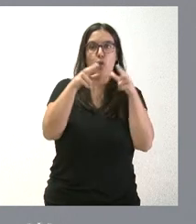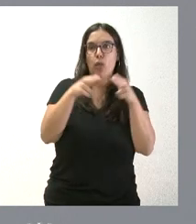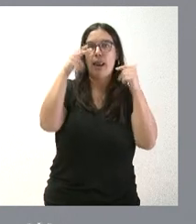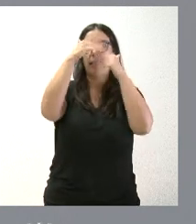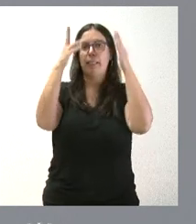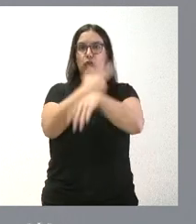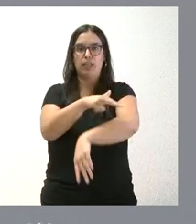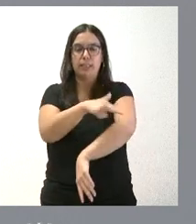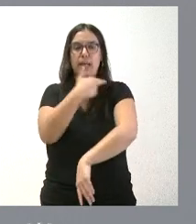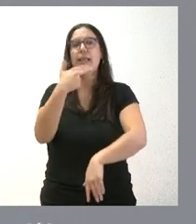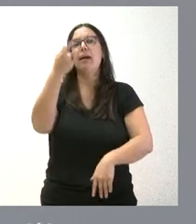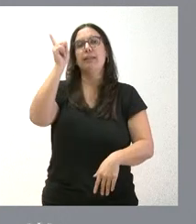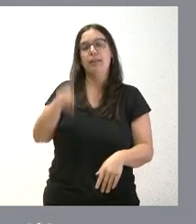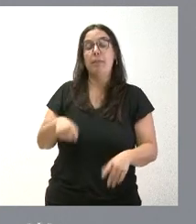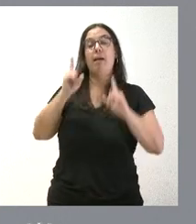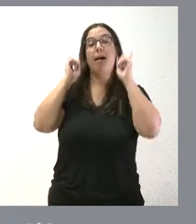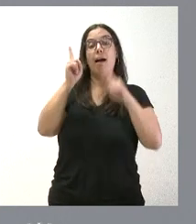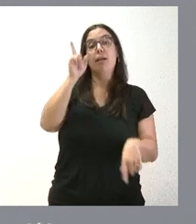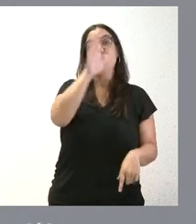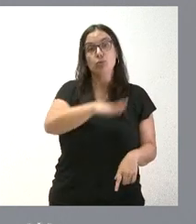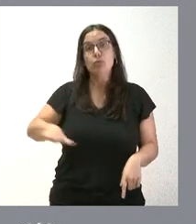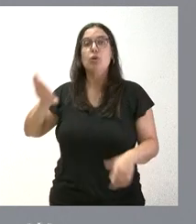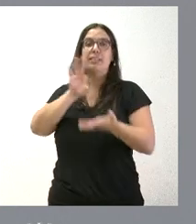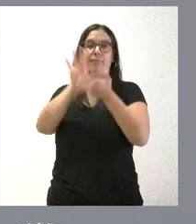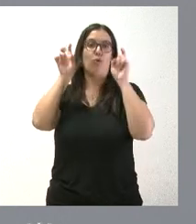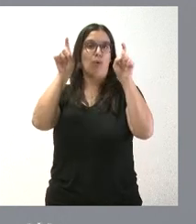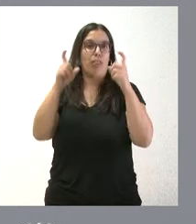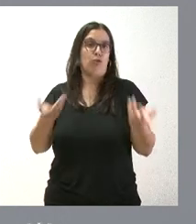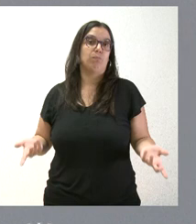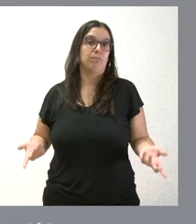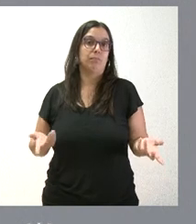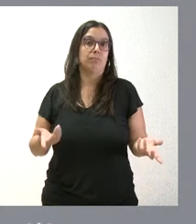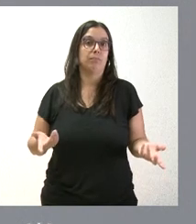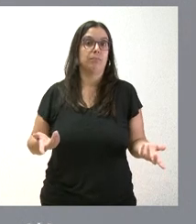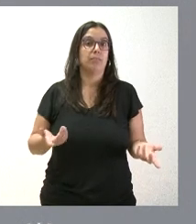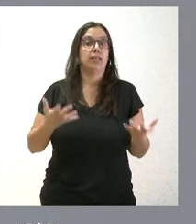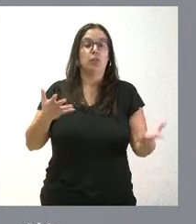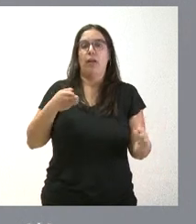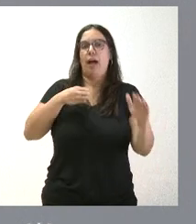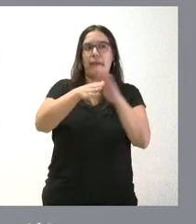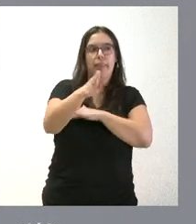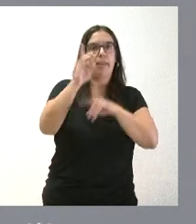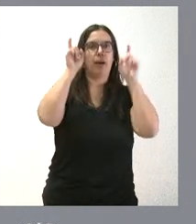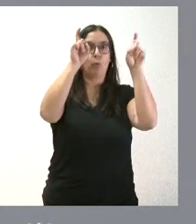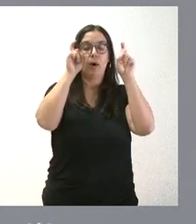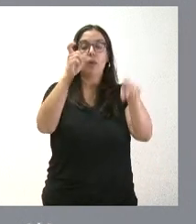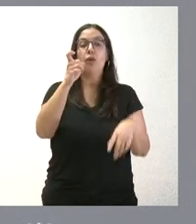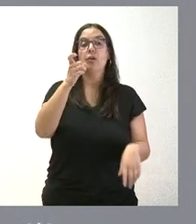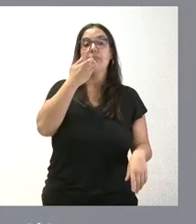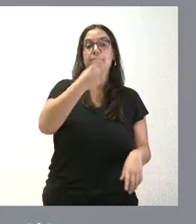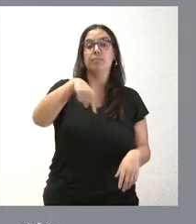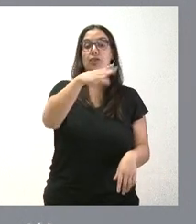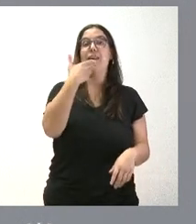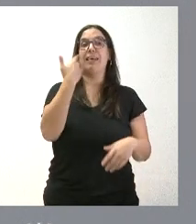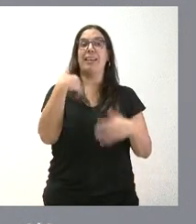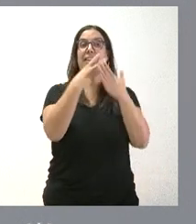asistencia sanitaria y también en este caso los servicios educativos. Y por tanto el acceso a la educación cuando estos menores cumplen